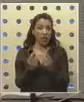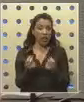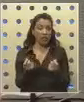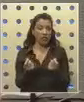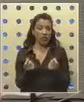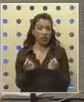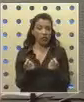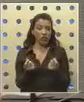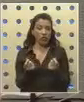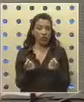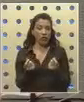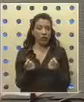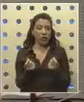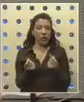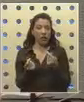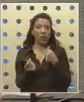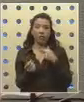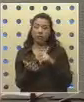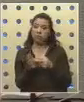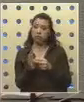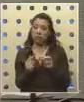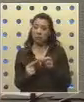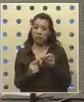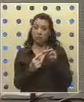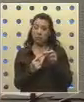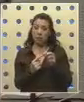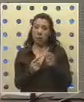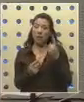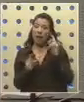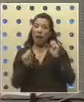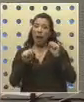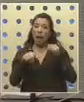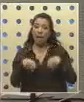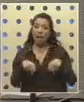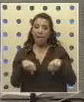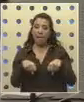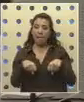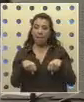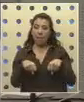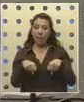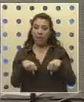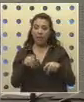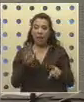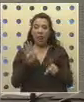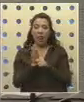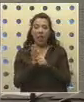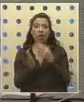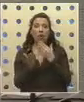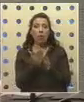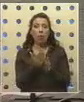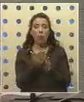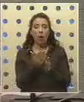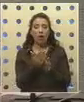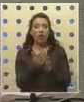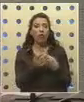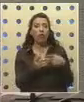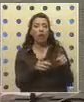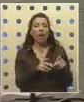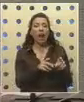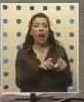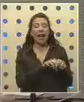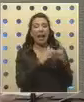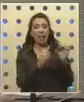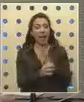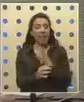lo que era mi fundamental reparo a la aprobación de la ley cuando pasó por la Cámara de